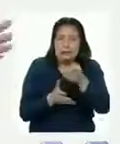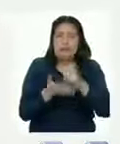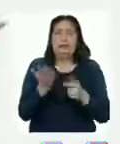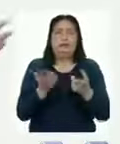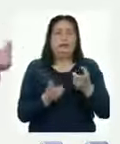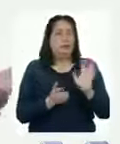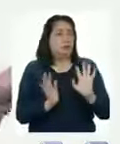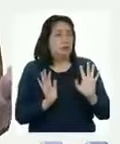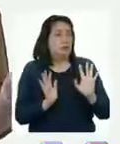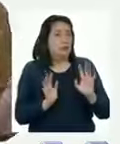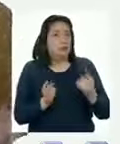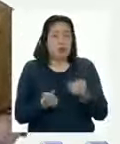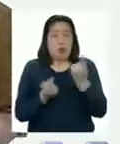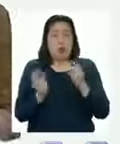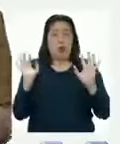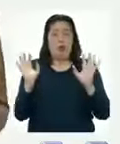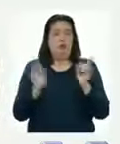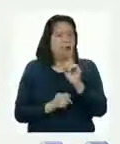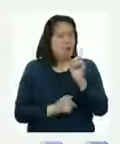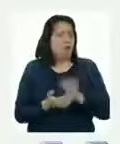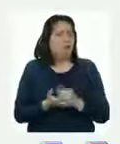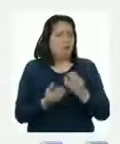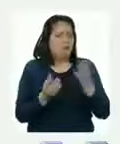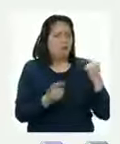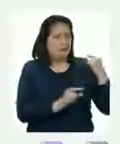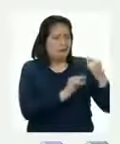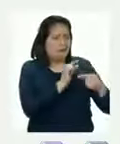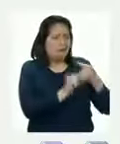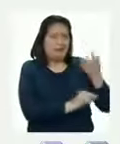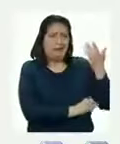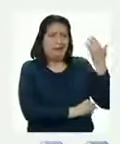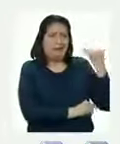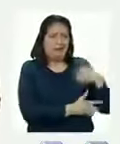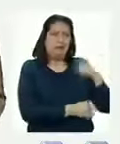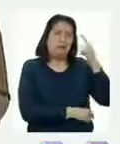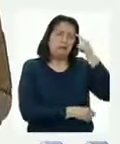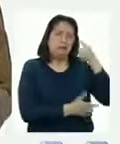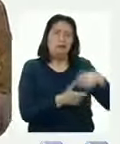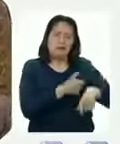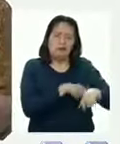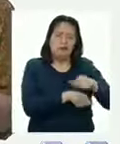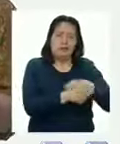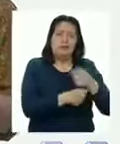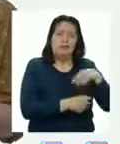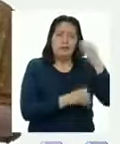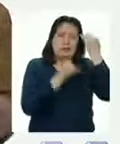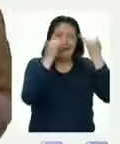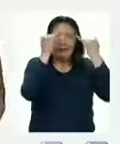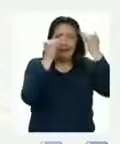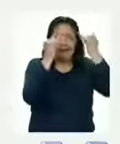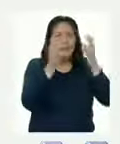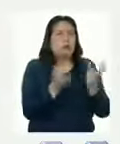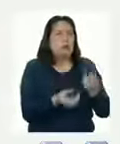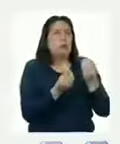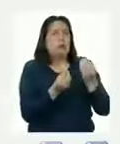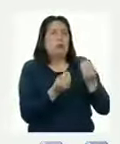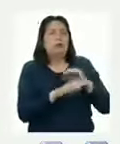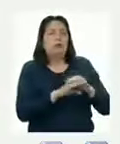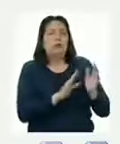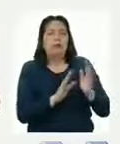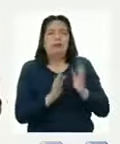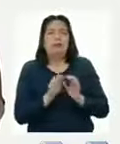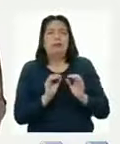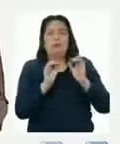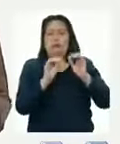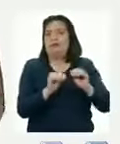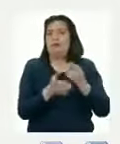esto no llegaron aquí de la nada Sino que muchas generaciones anteriores se esforzaron para pensar en esas ideas y cómo organizarlas